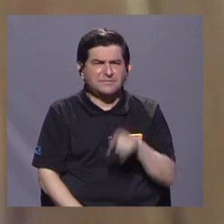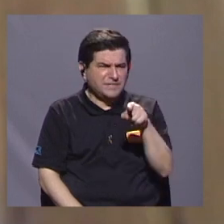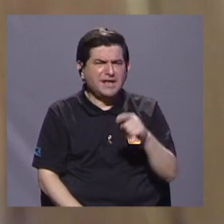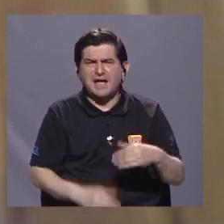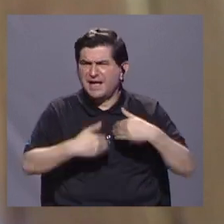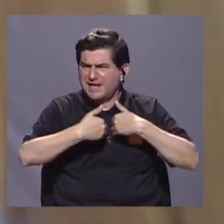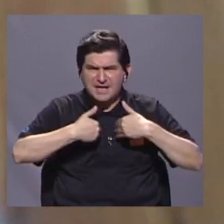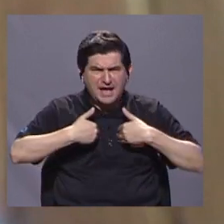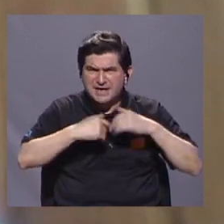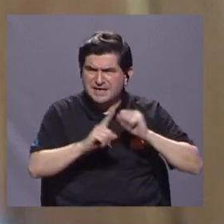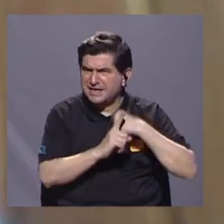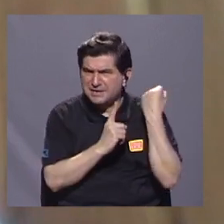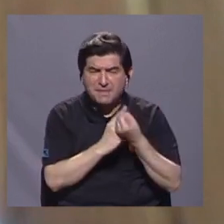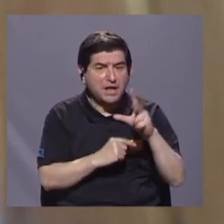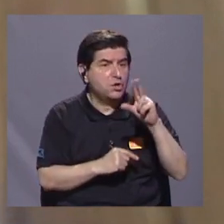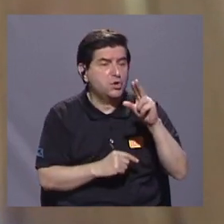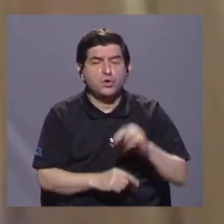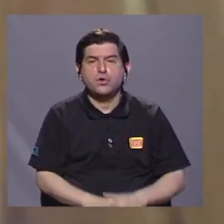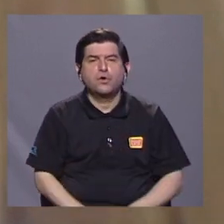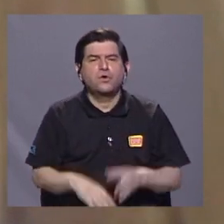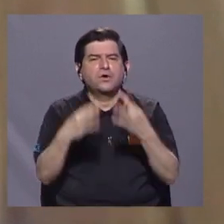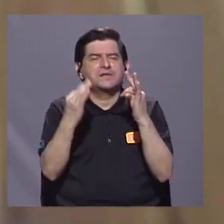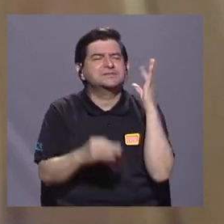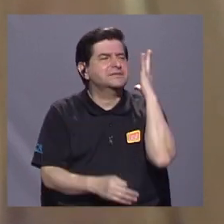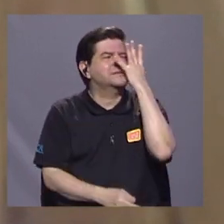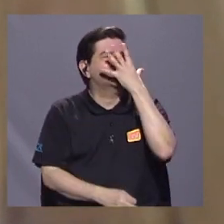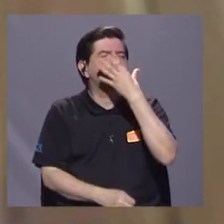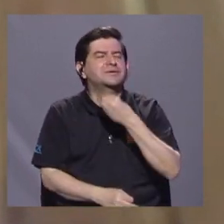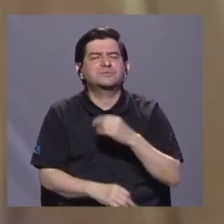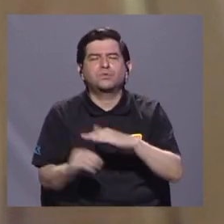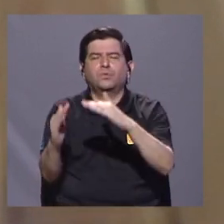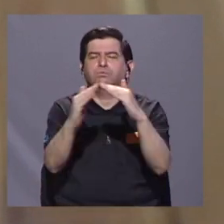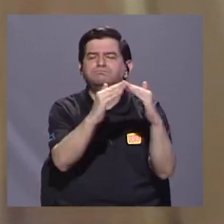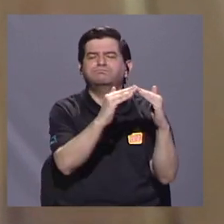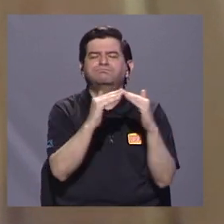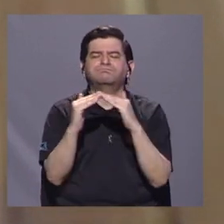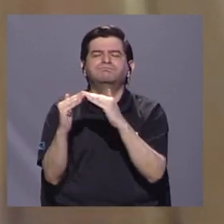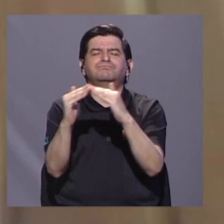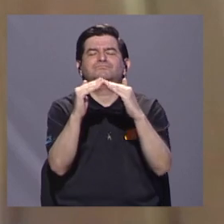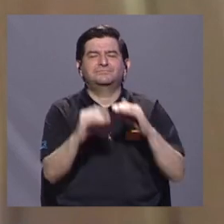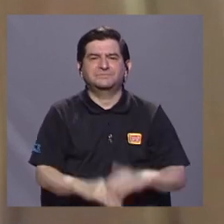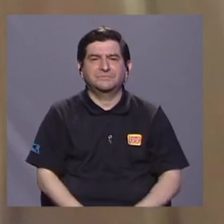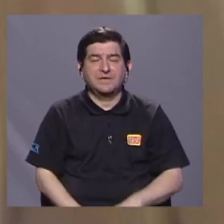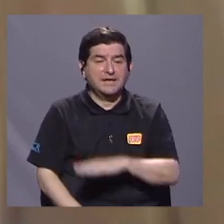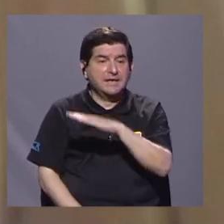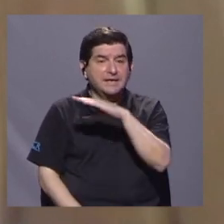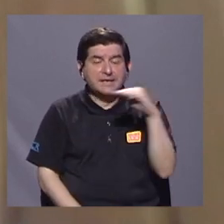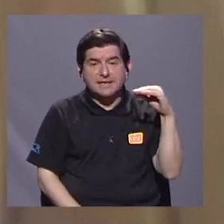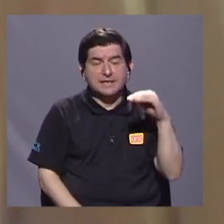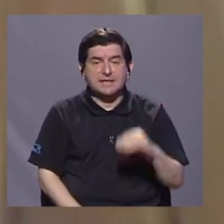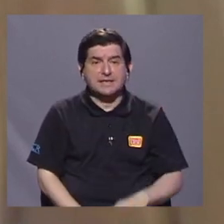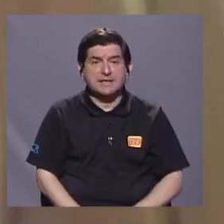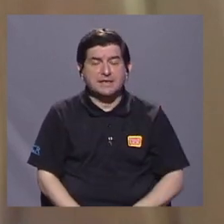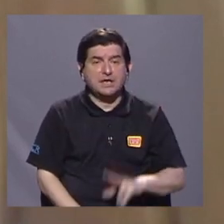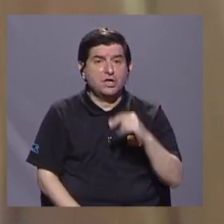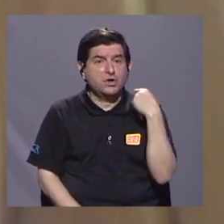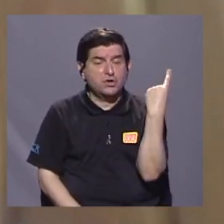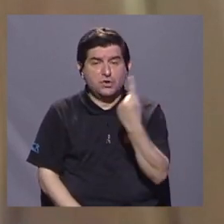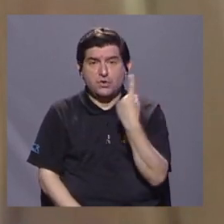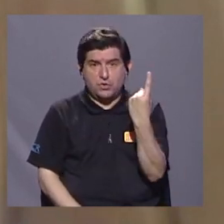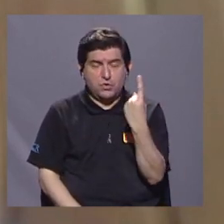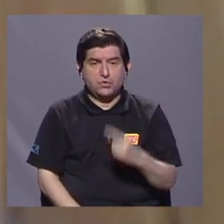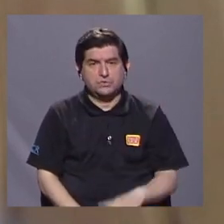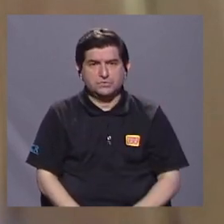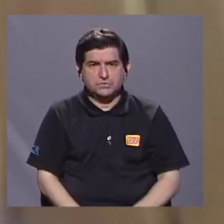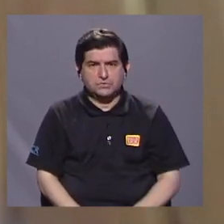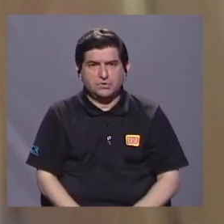electrocutados, sino más ahí por un embellecimiento urbano y el aumento, porque esto no solo es desde el punto de